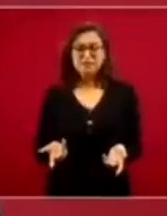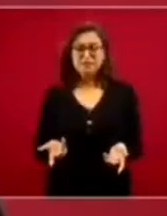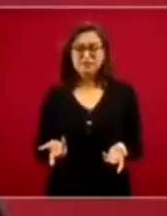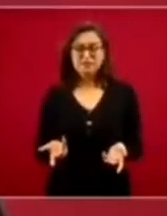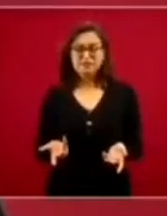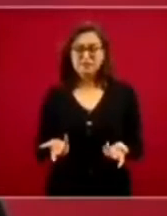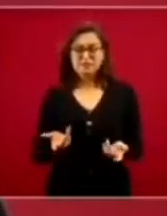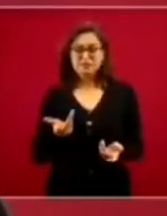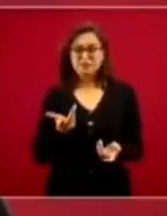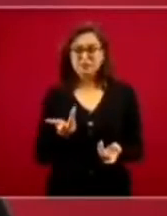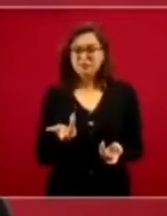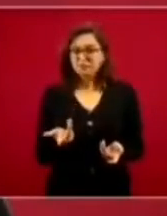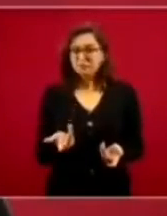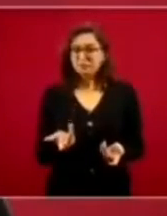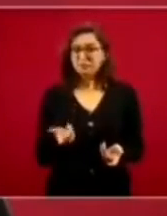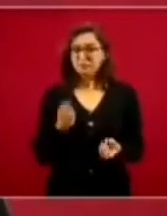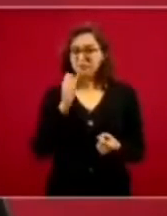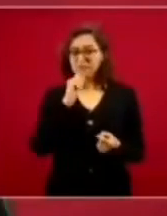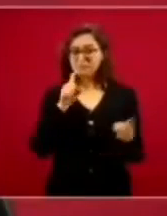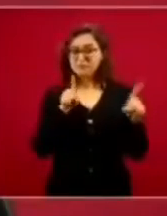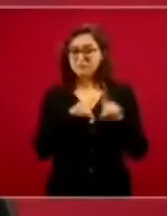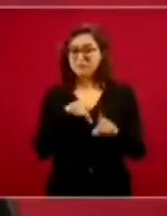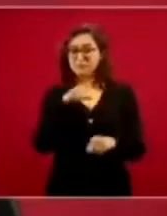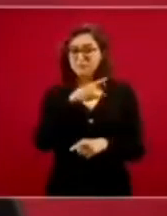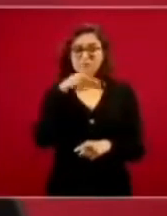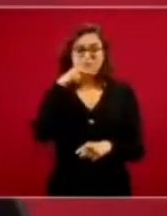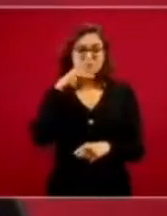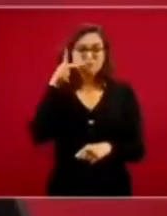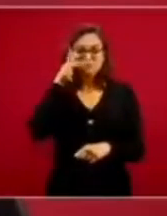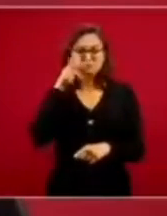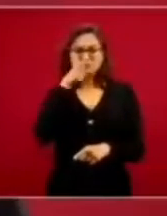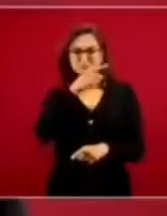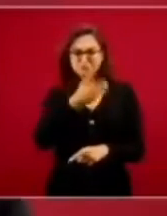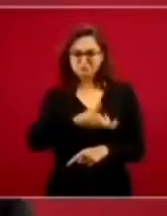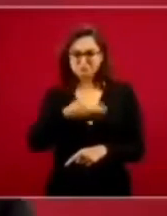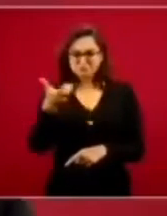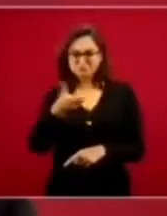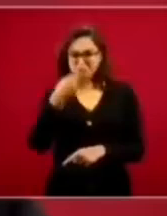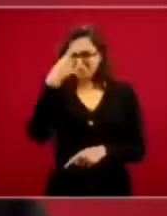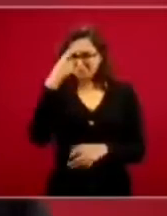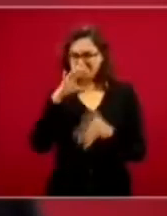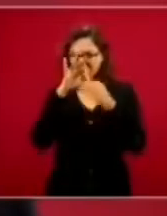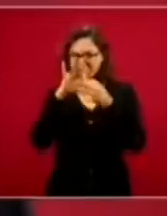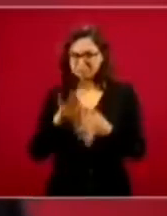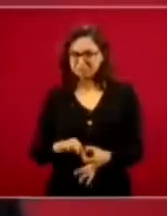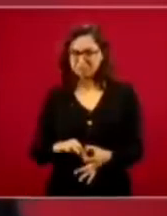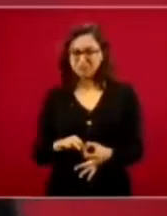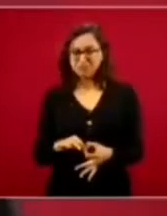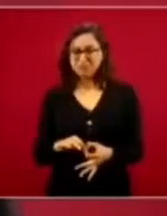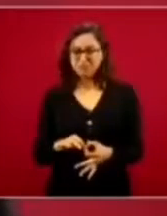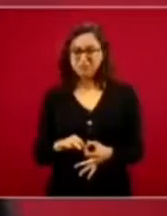y que además un Papa consecuente, para que quede claro,